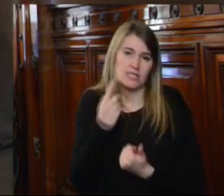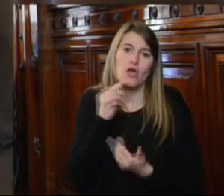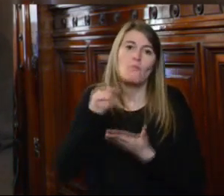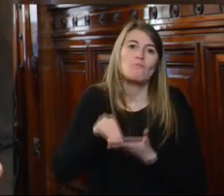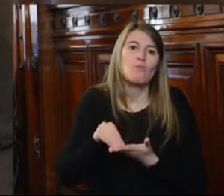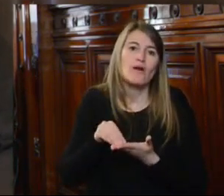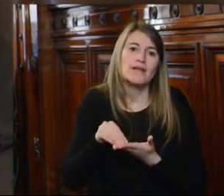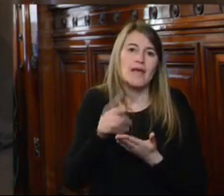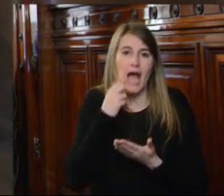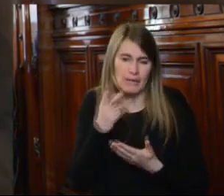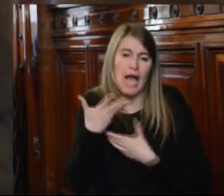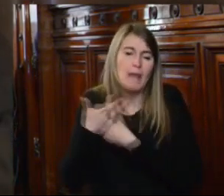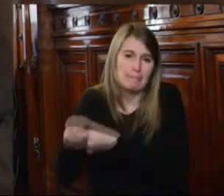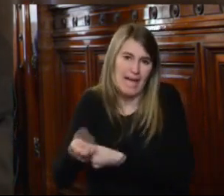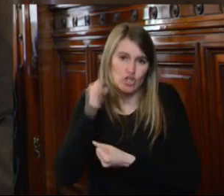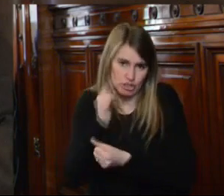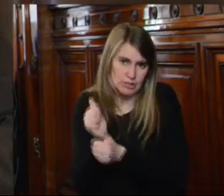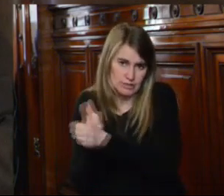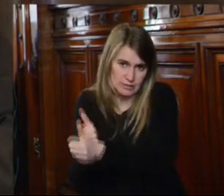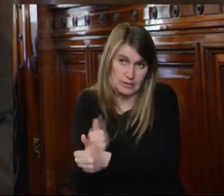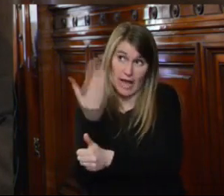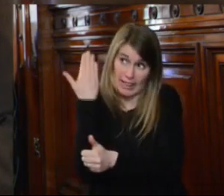a la pretensión de amparo que estamos comentando